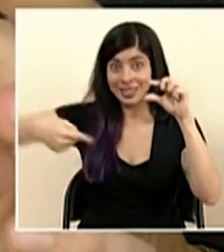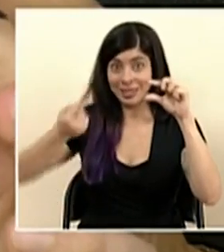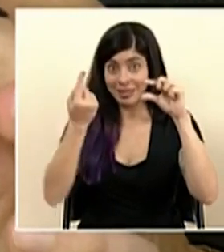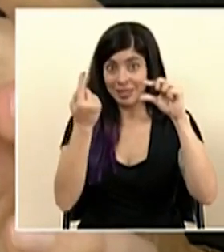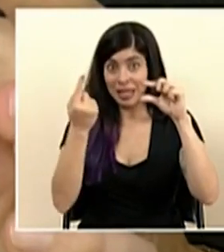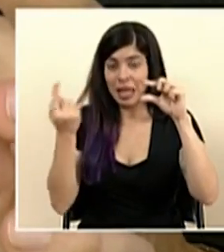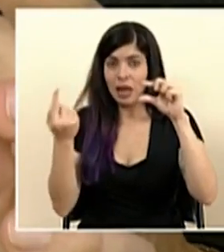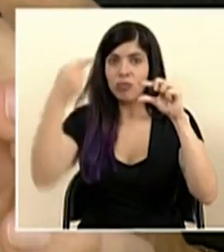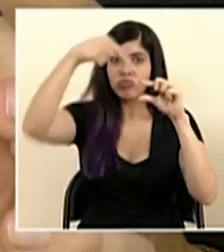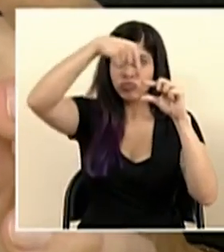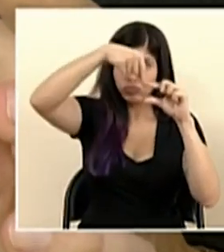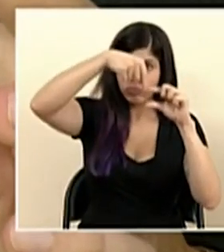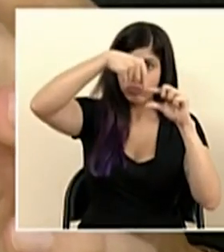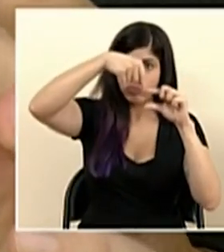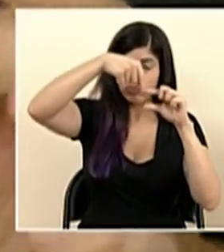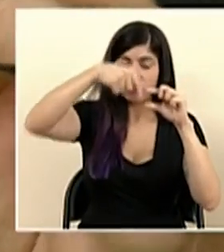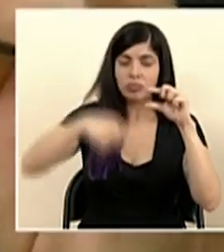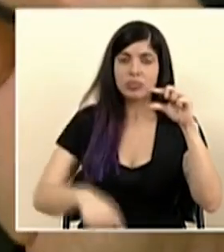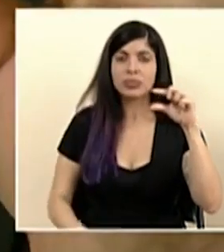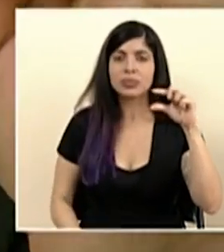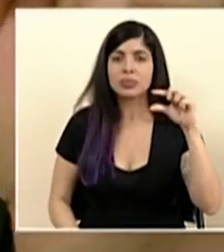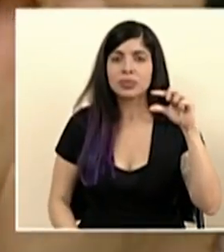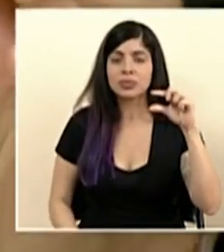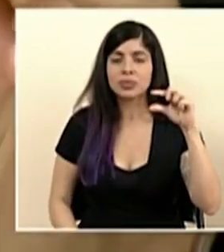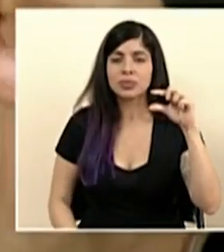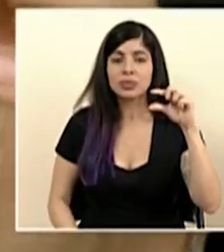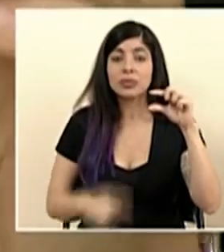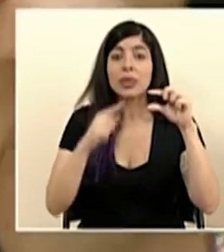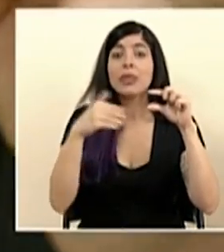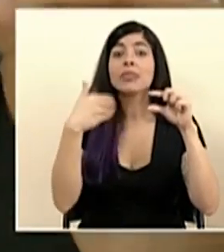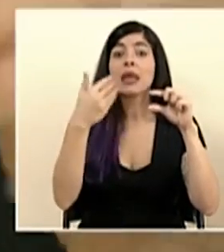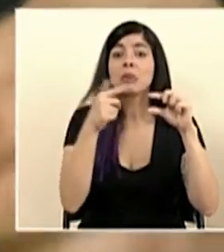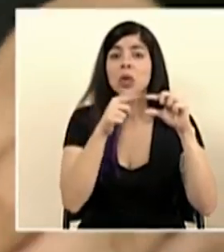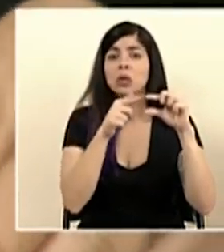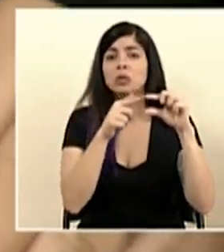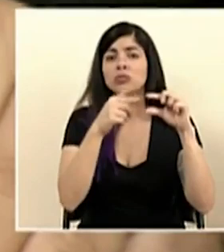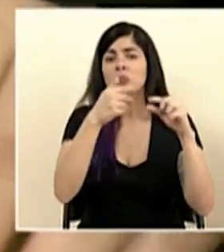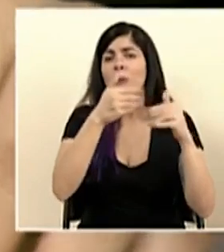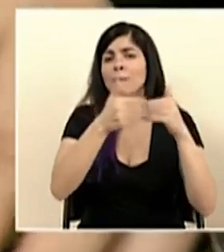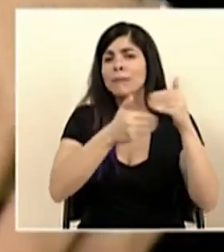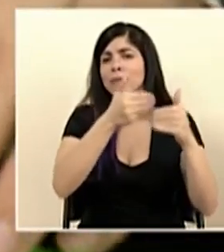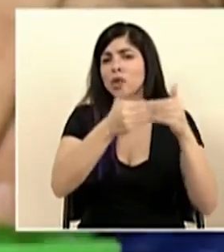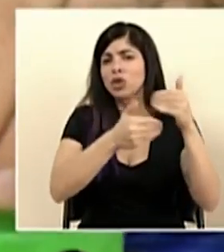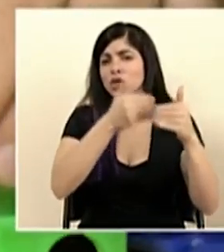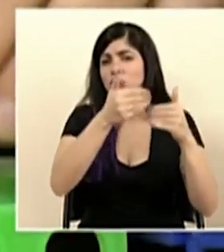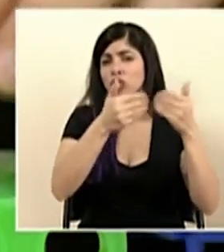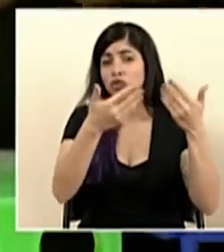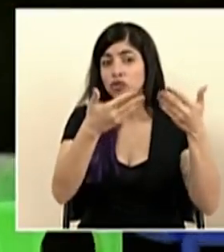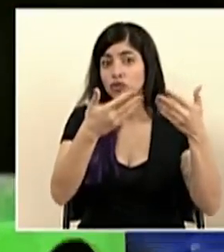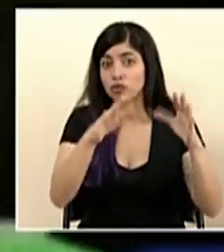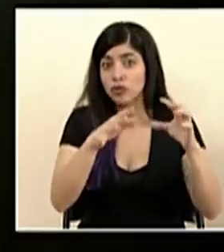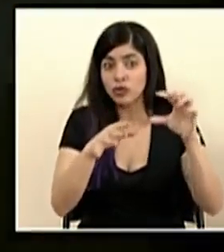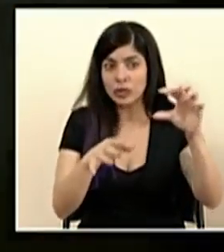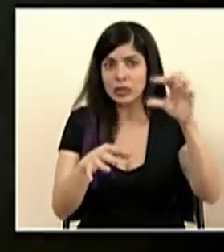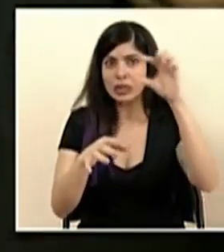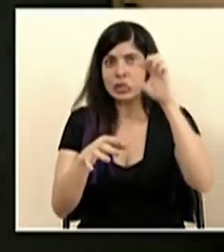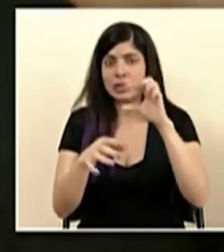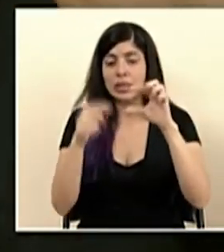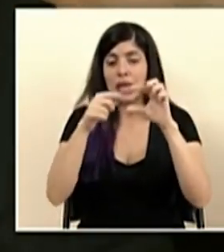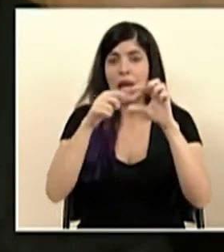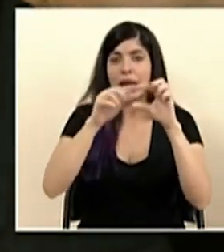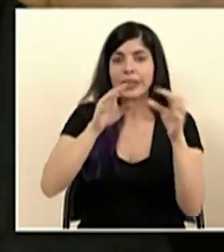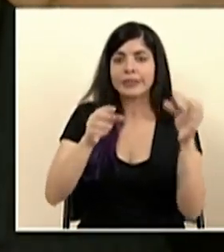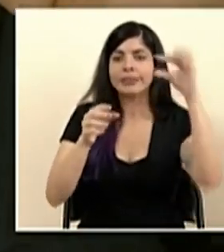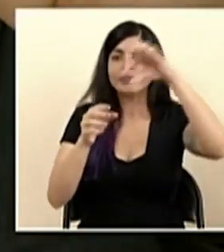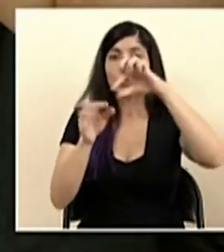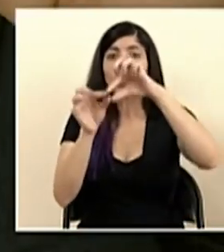y después de un pequeño procesamiento, esta muestra se pone en un